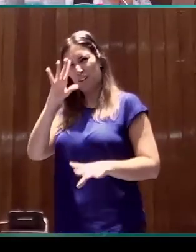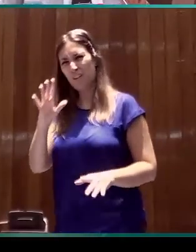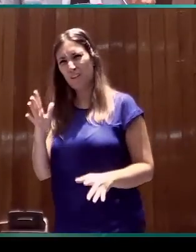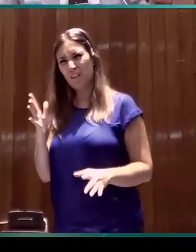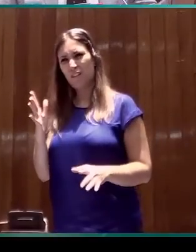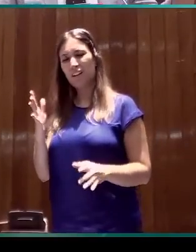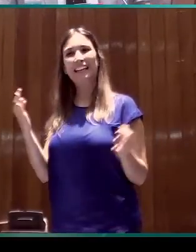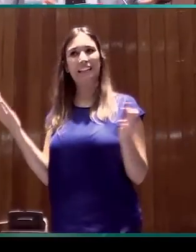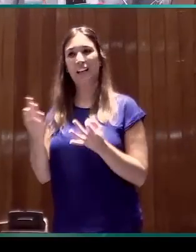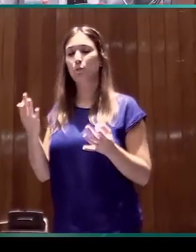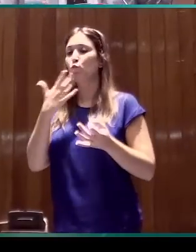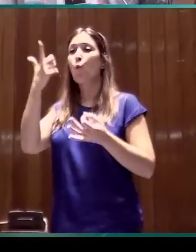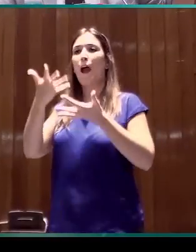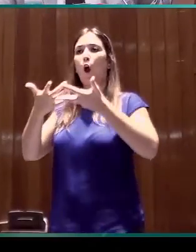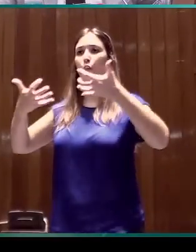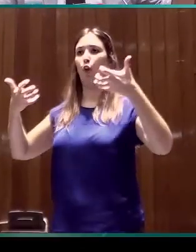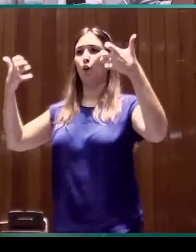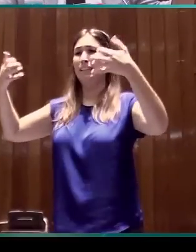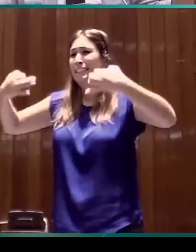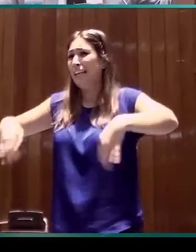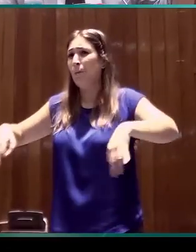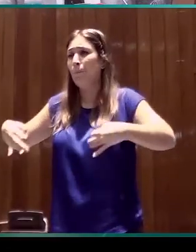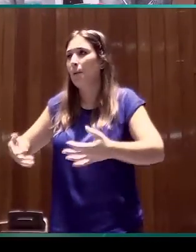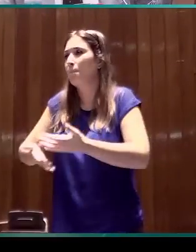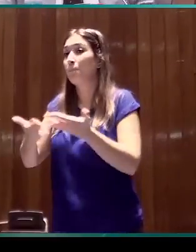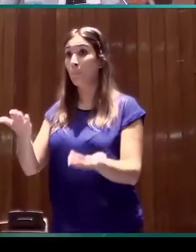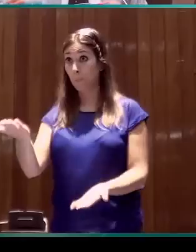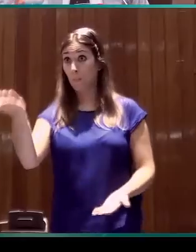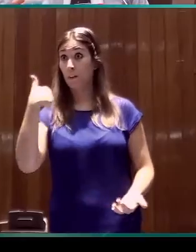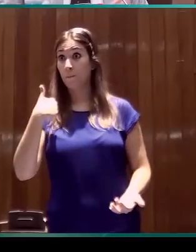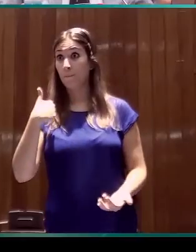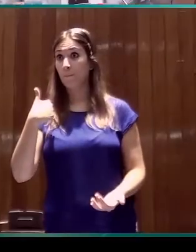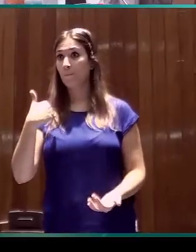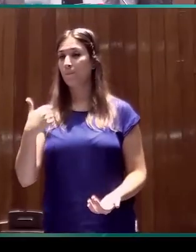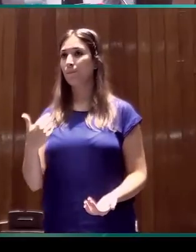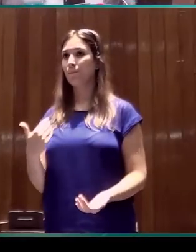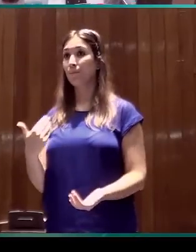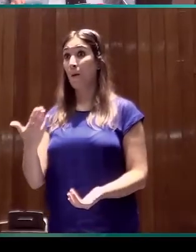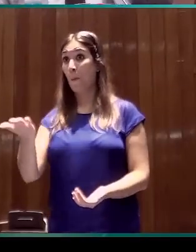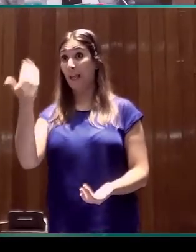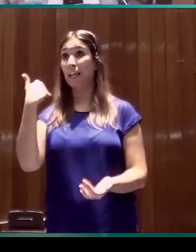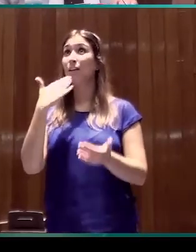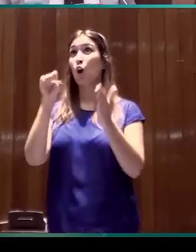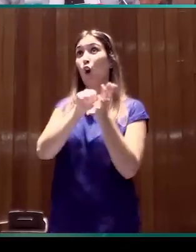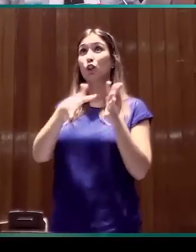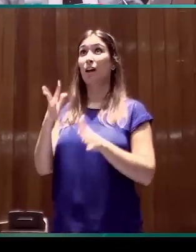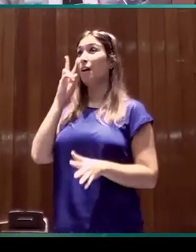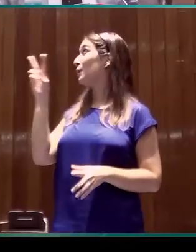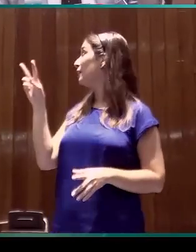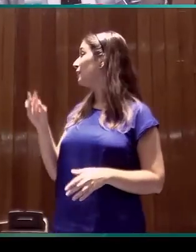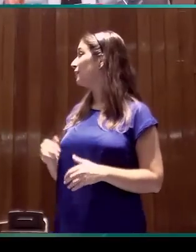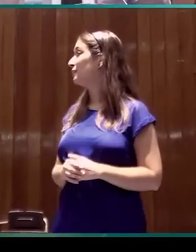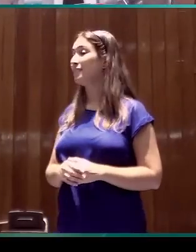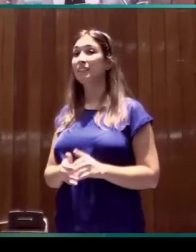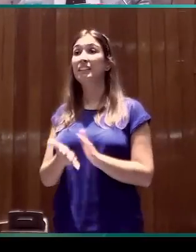Es decir, una oración muy simple como venir, la tienen glosada en la diapositiva, venir